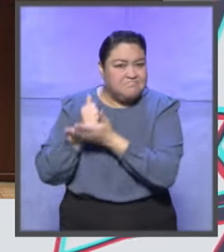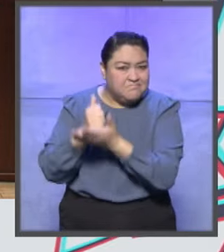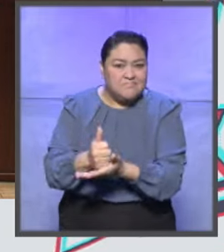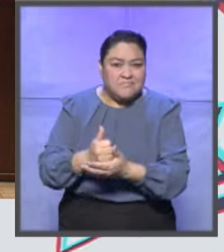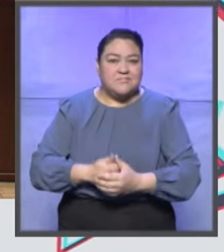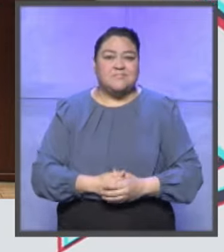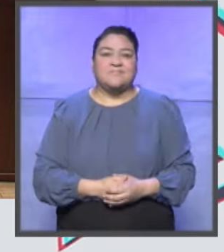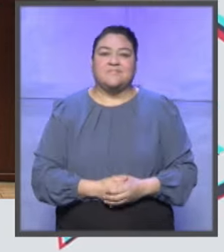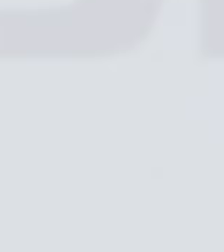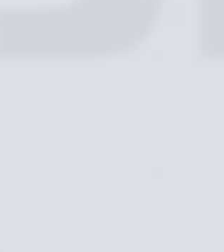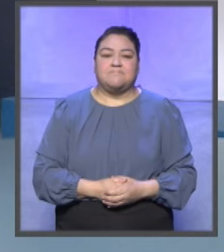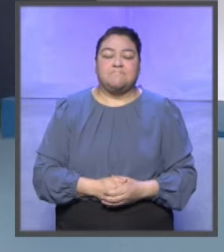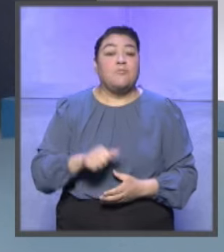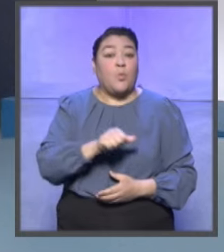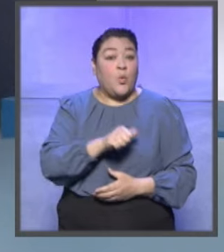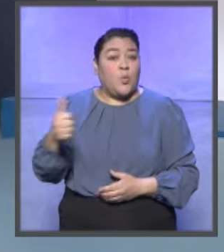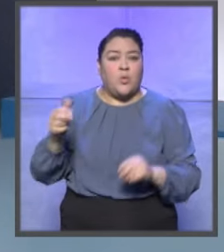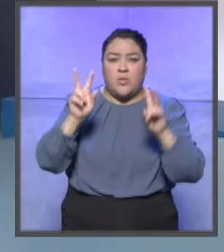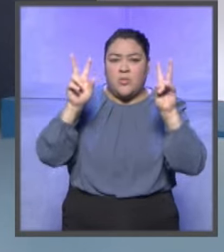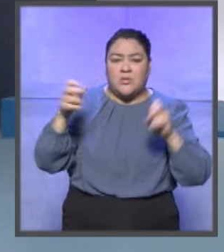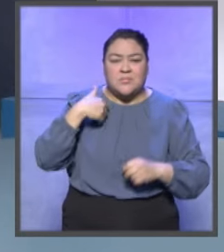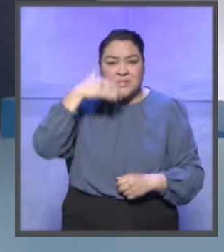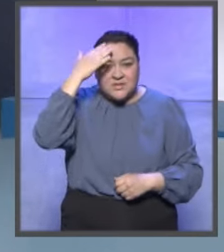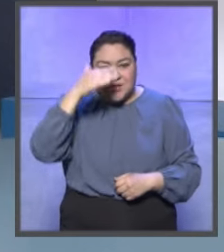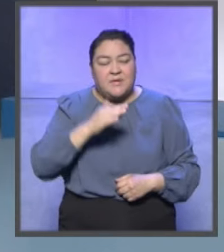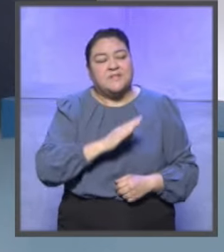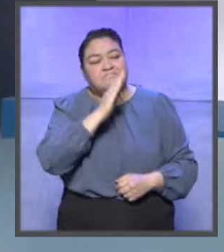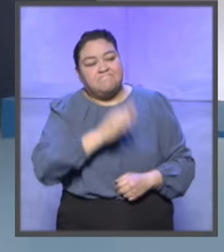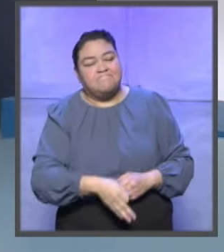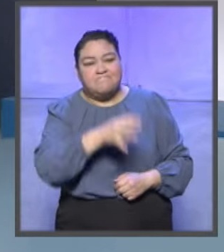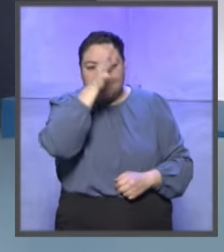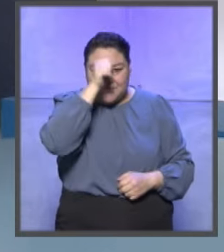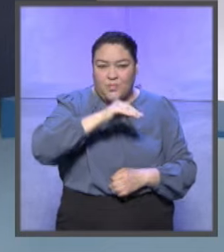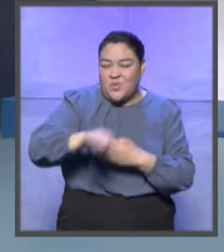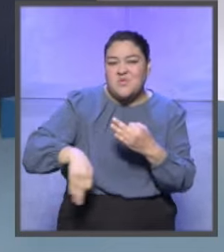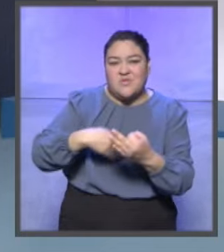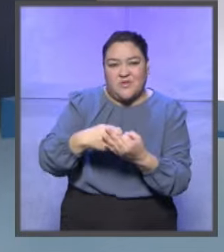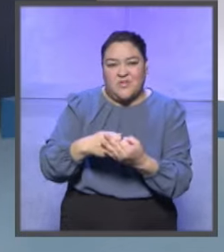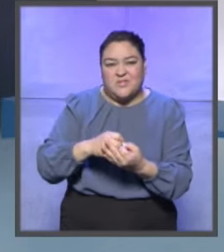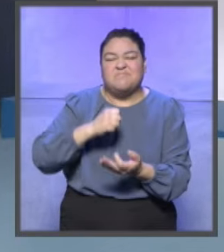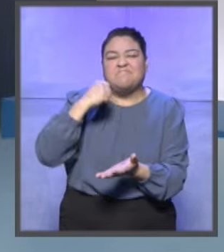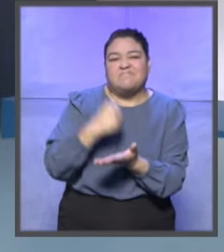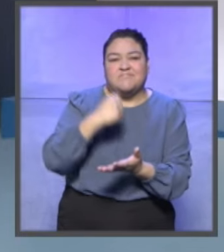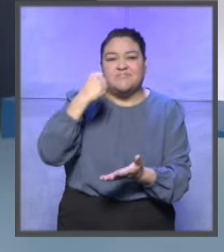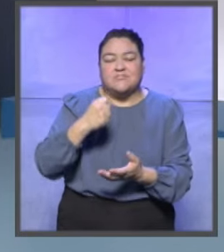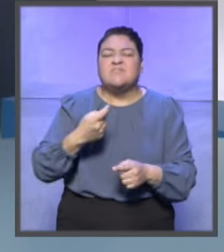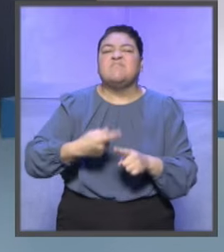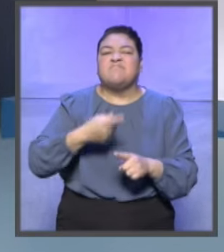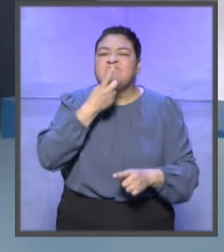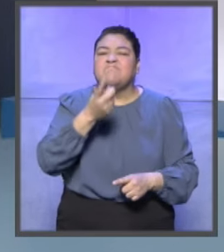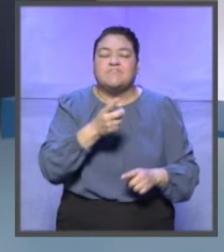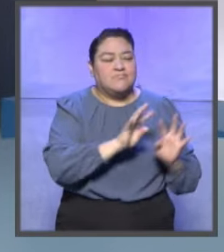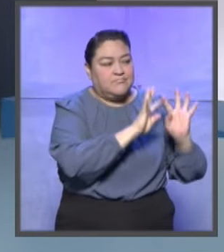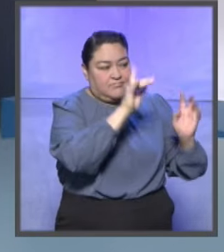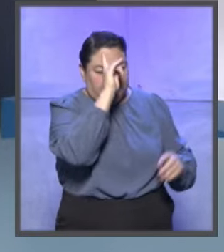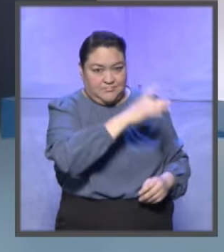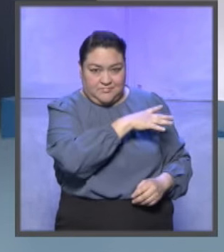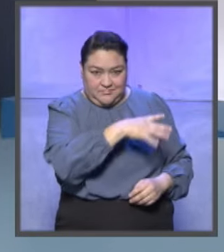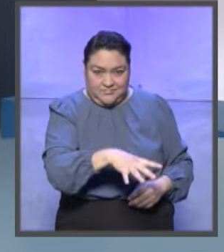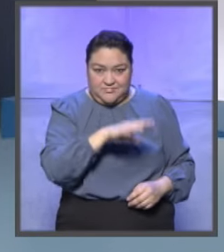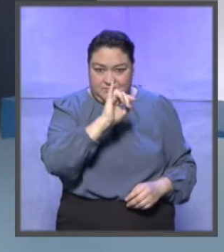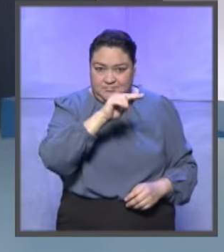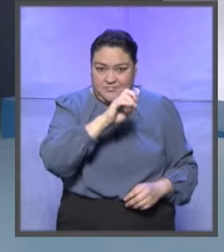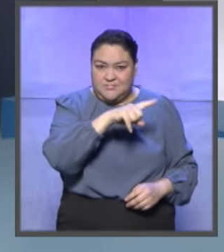migrantes. En otro asunto, confirmó por unanimidad de votos el acuerdo emitido por el Consejo General del